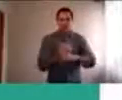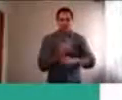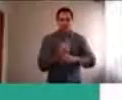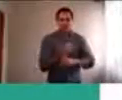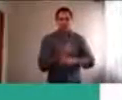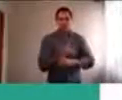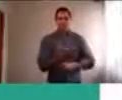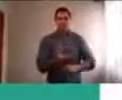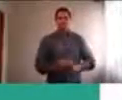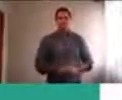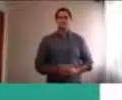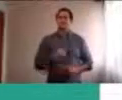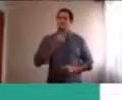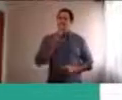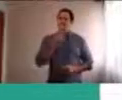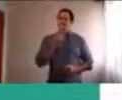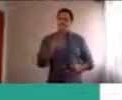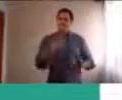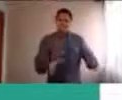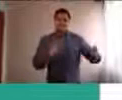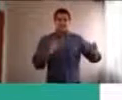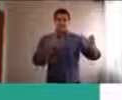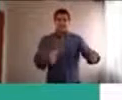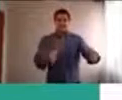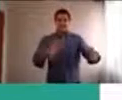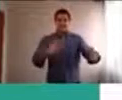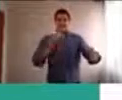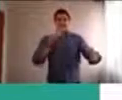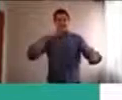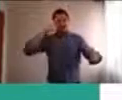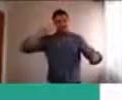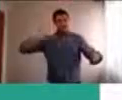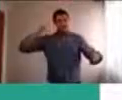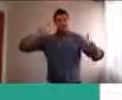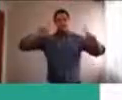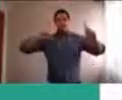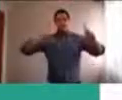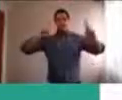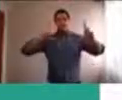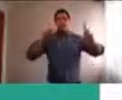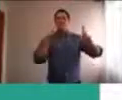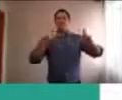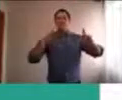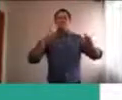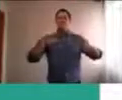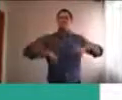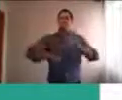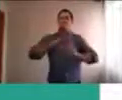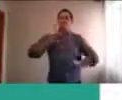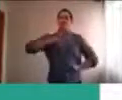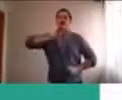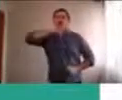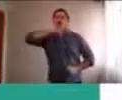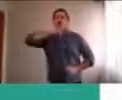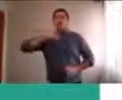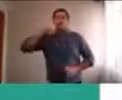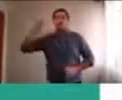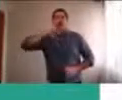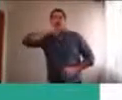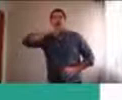Ponemos esta imagen, que nos parece como muy gráfica, pero está más pensada, en el adulto. Poder dejar nuestros